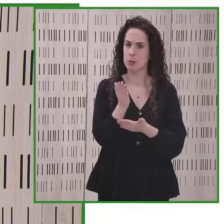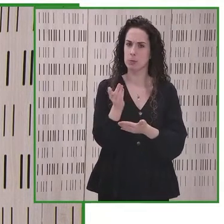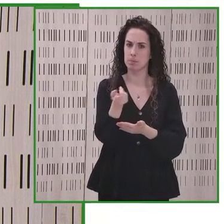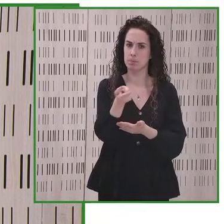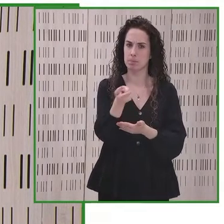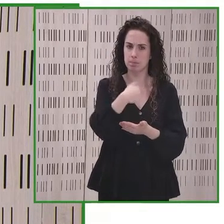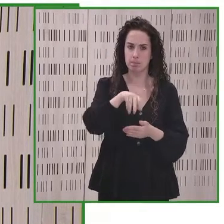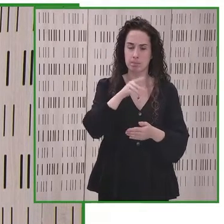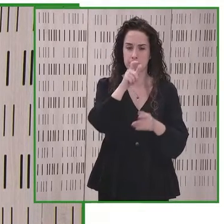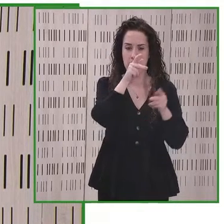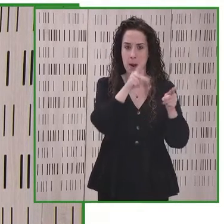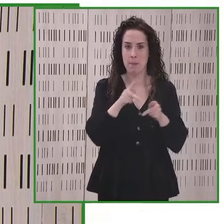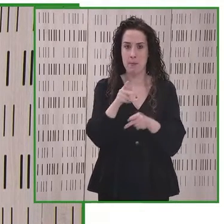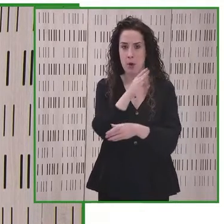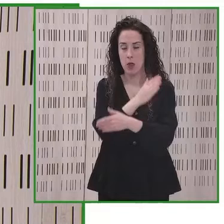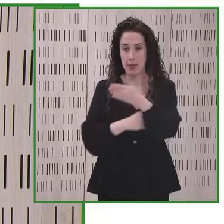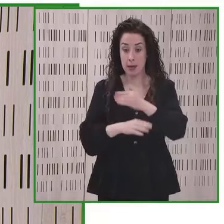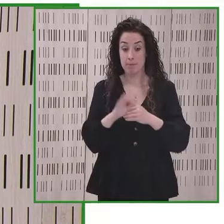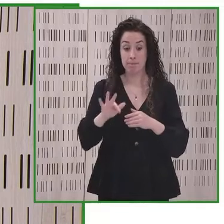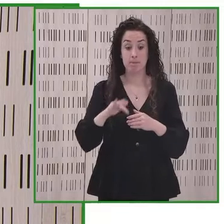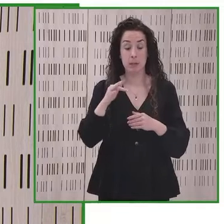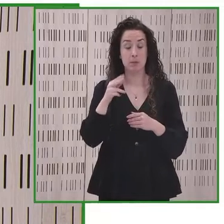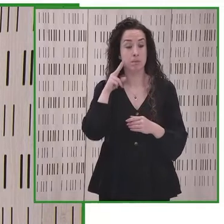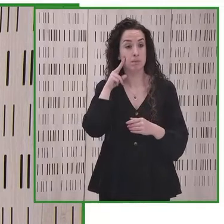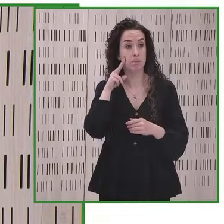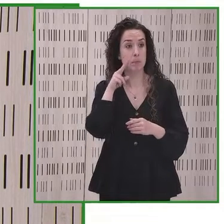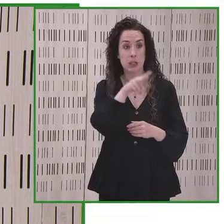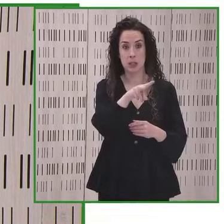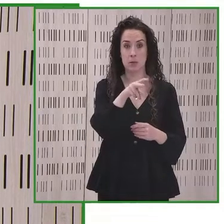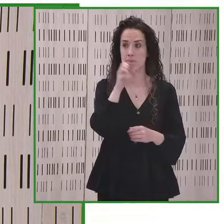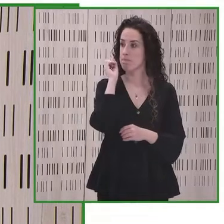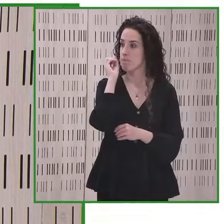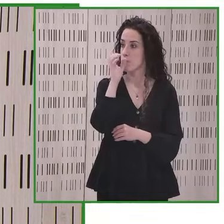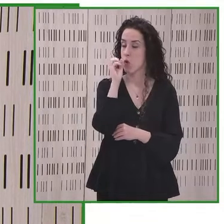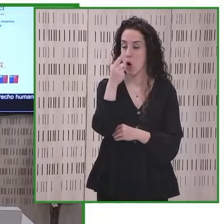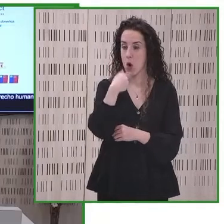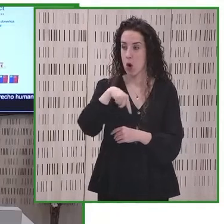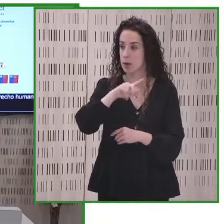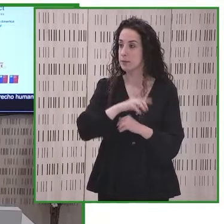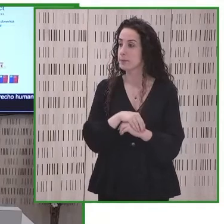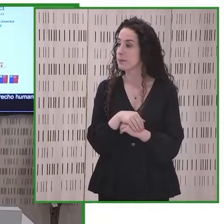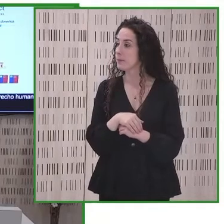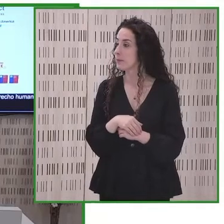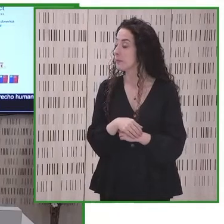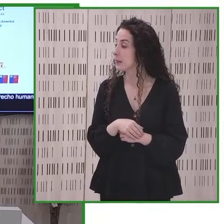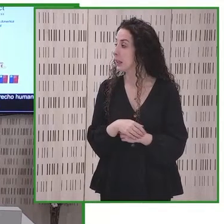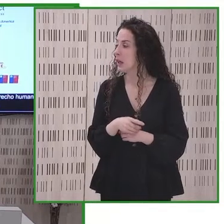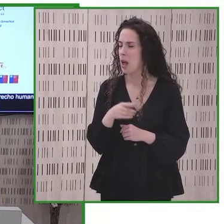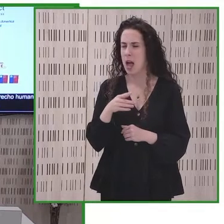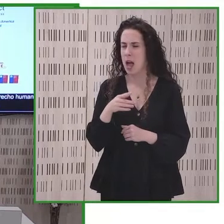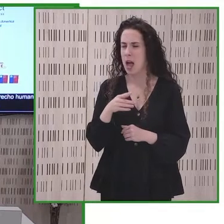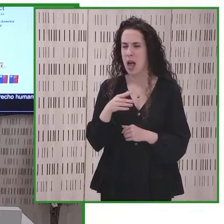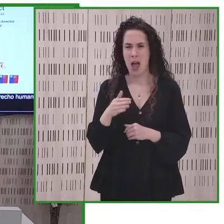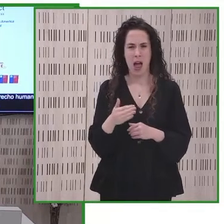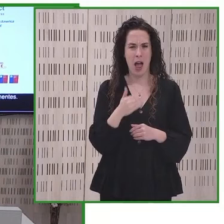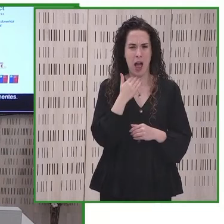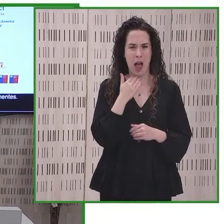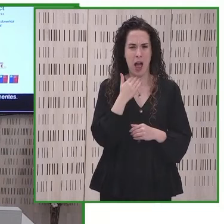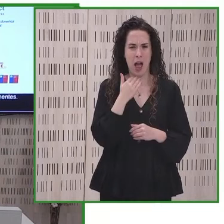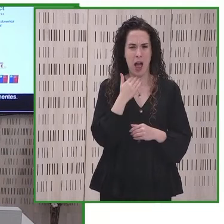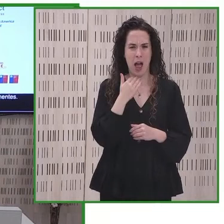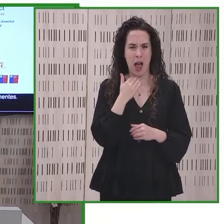desde la mirada experta de nuestras ponentes Bueno, es una discusión fundamental para confesar